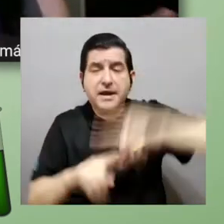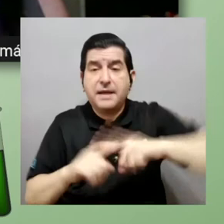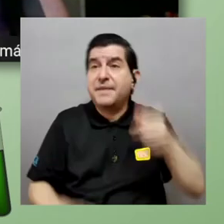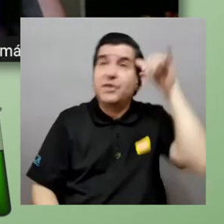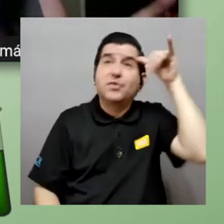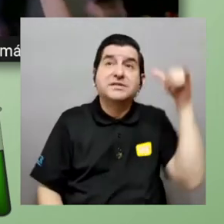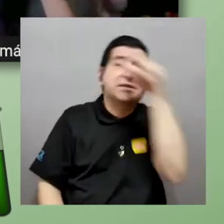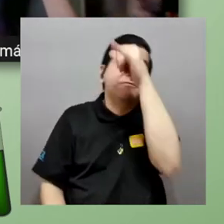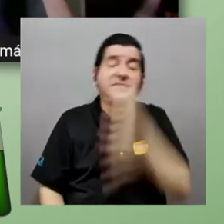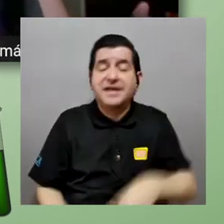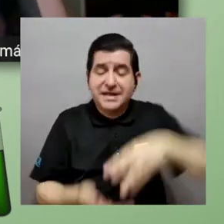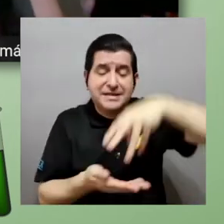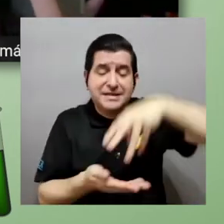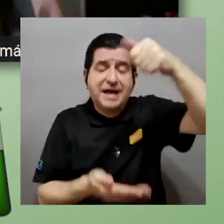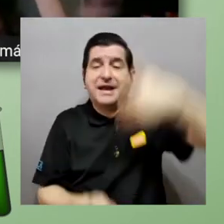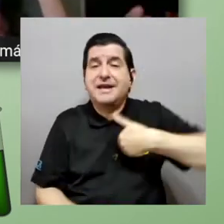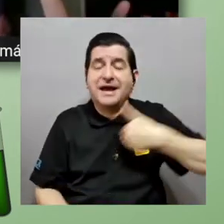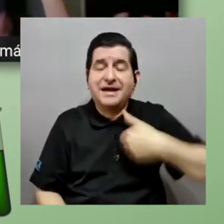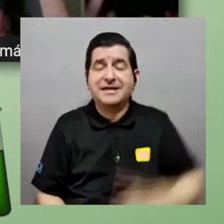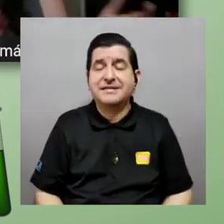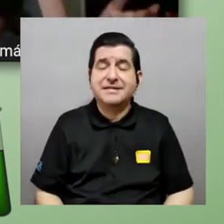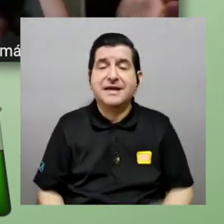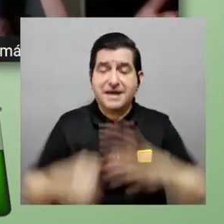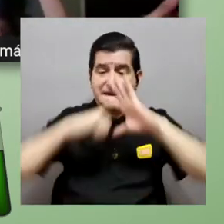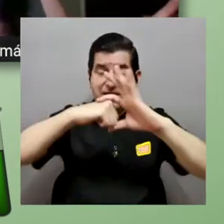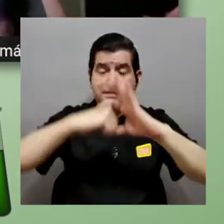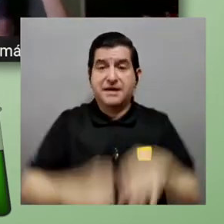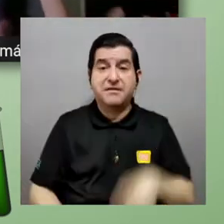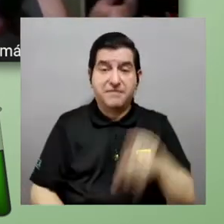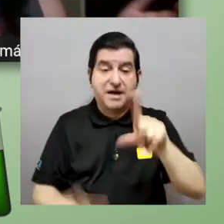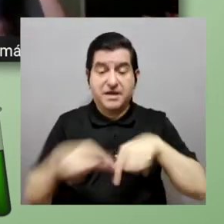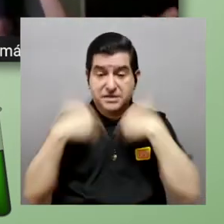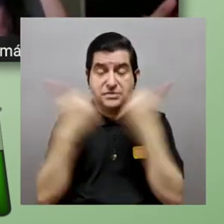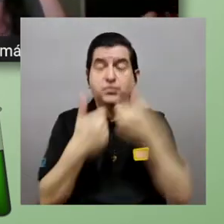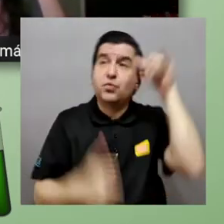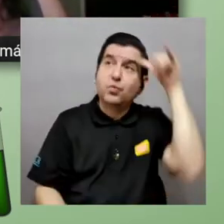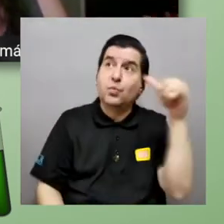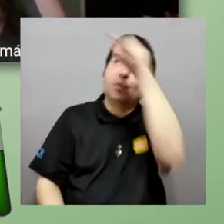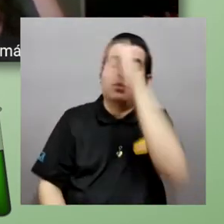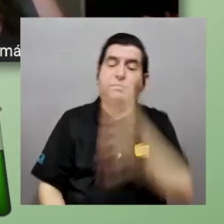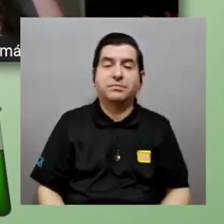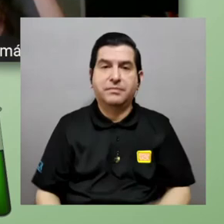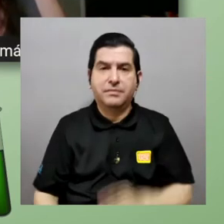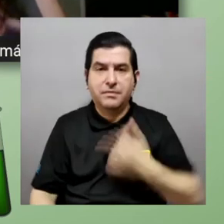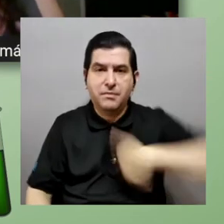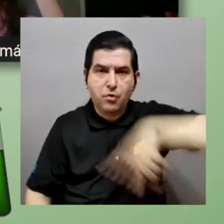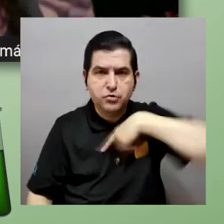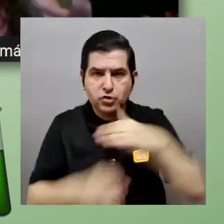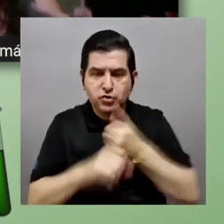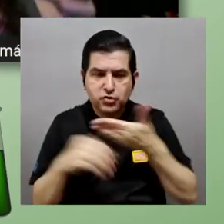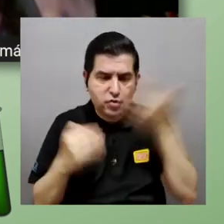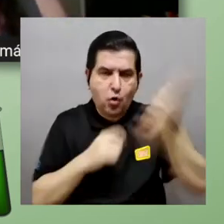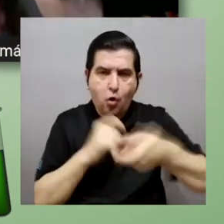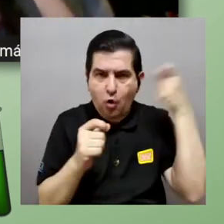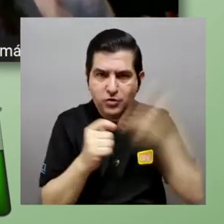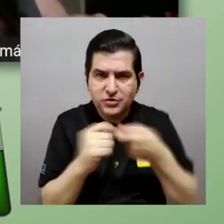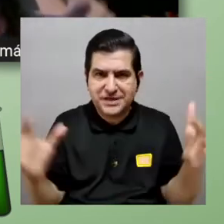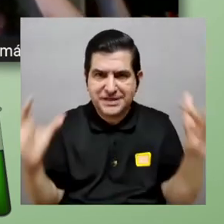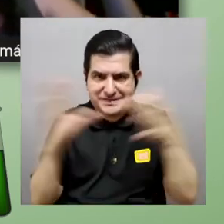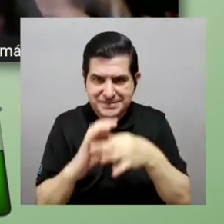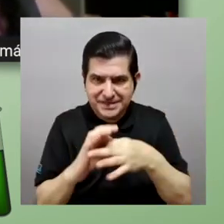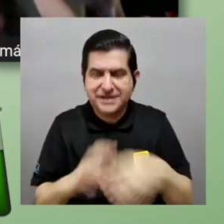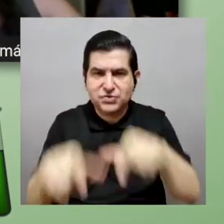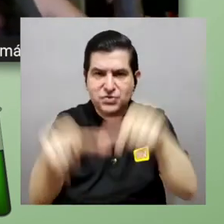cantidad finita de granos de arena en la tierra verdad independientemente si ese conjunto es demasiado grande pues es finito entonces claro cuando estamos haciendo cosas